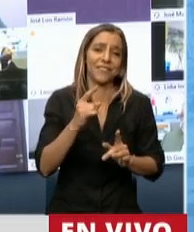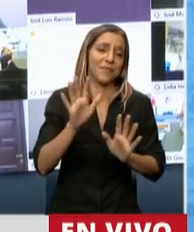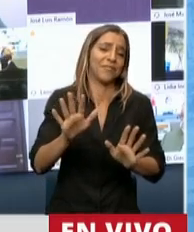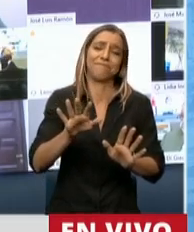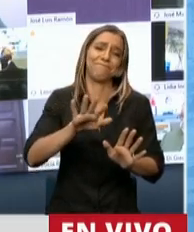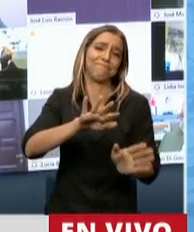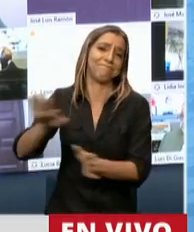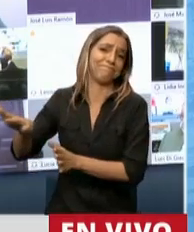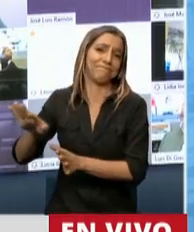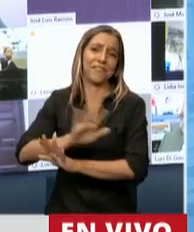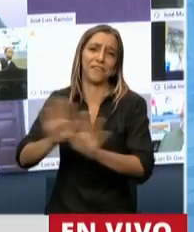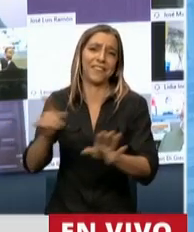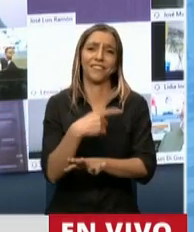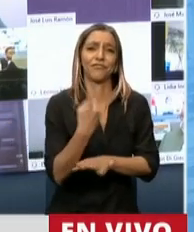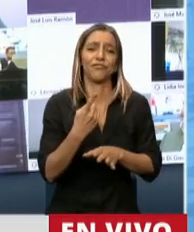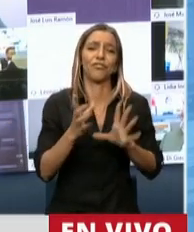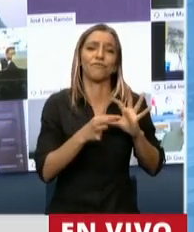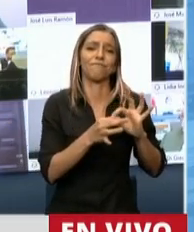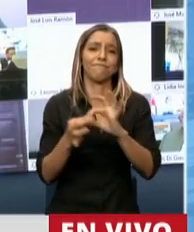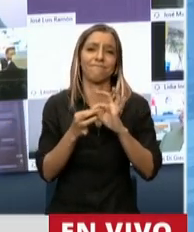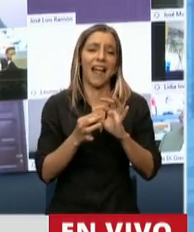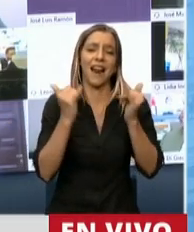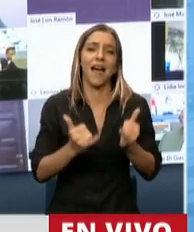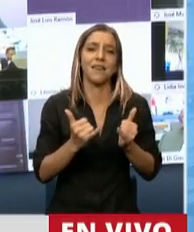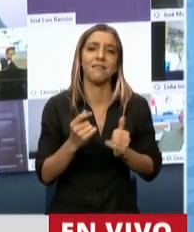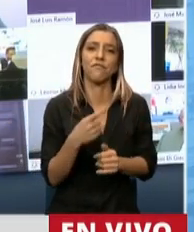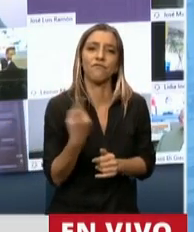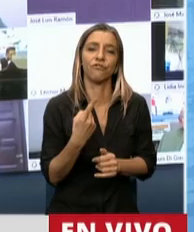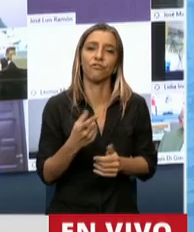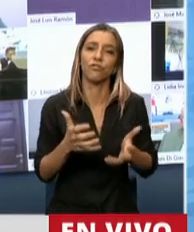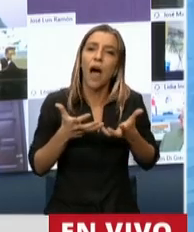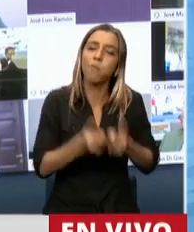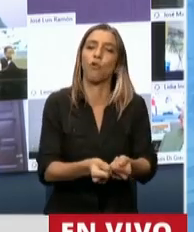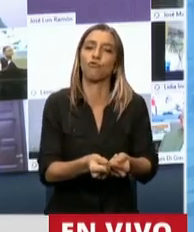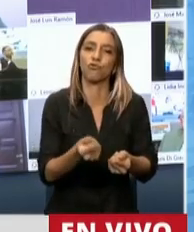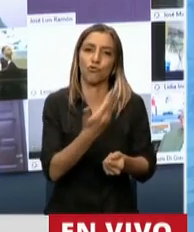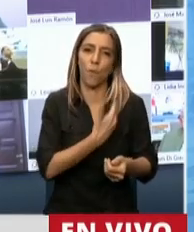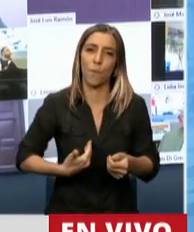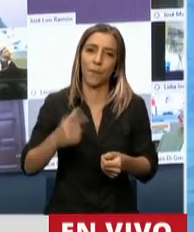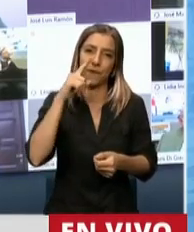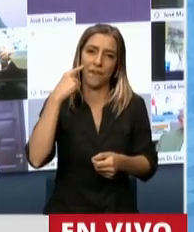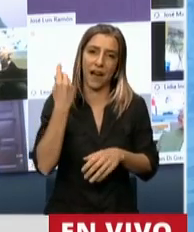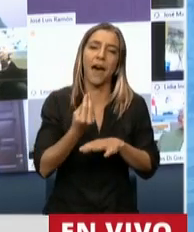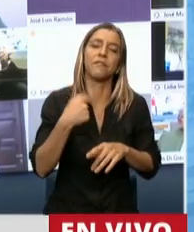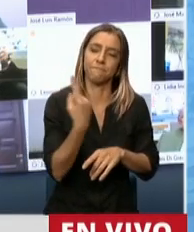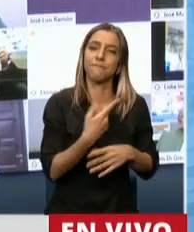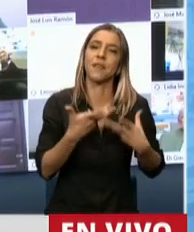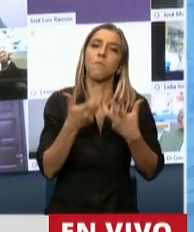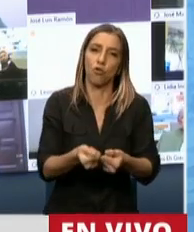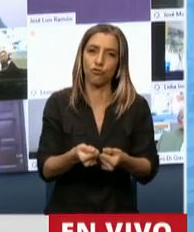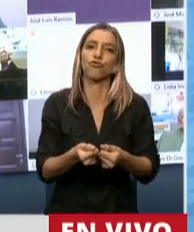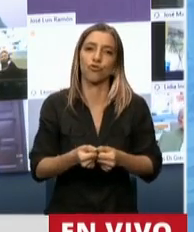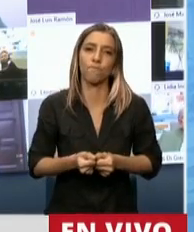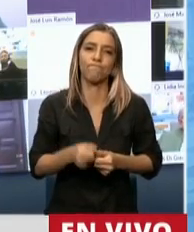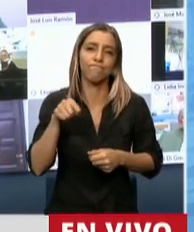No escriban más tinta. Estamos acompañando a Alberto Fernández. El presidente se está ocupando de la pandemia y entre todos los